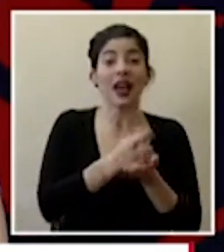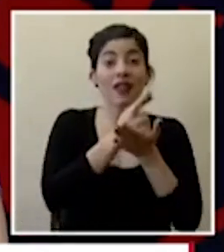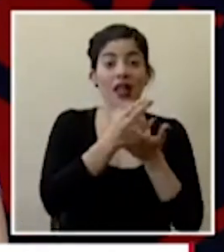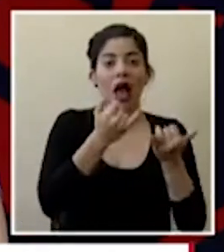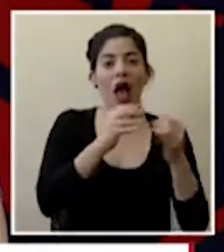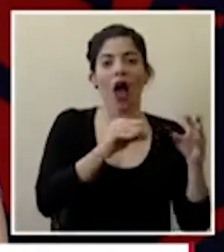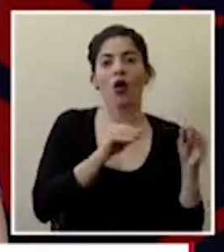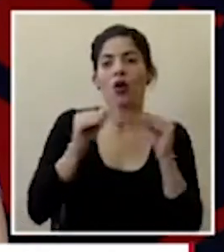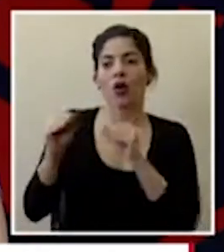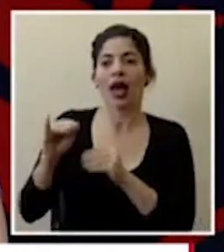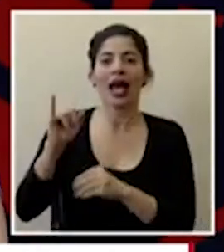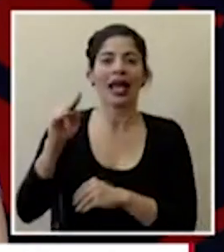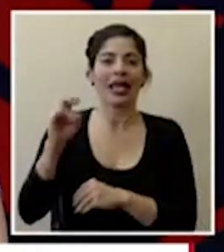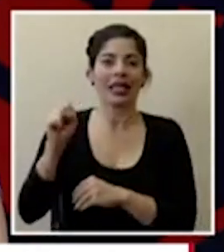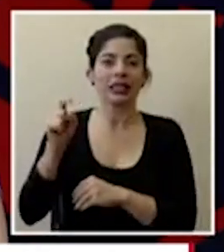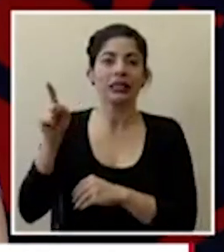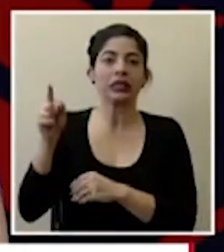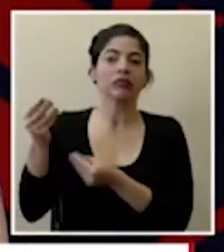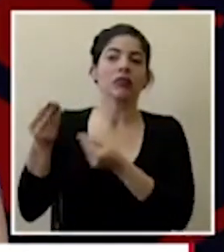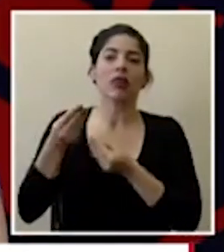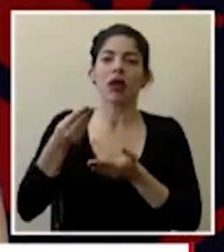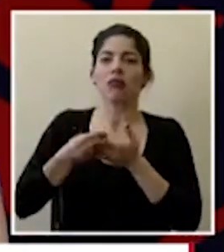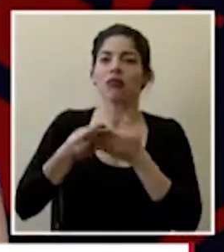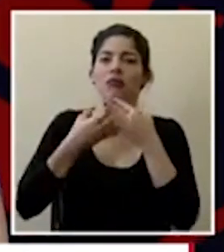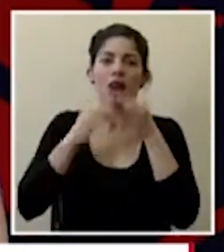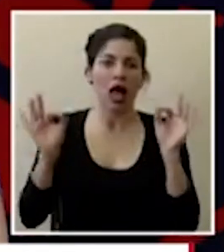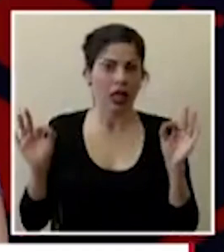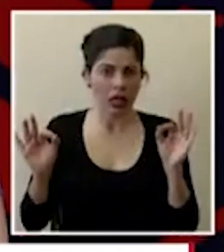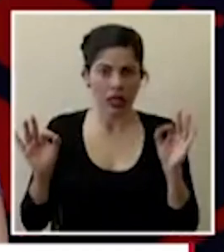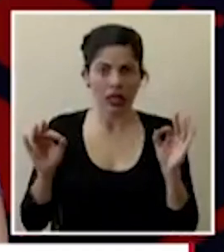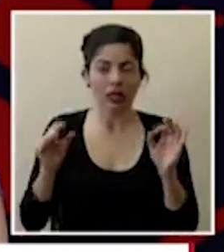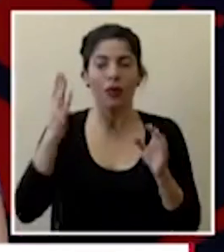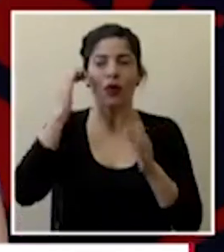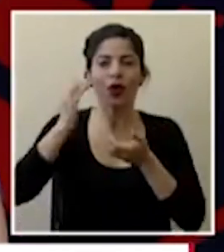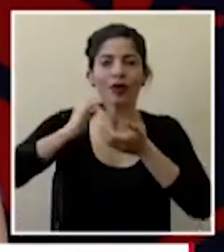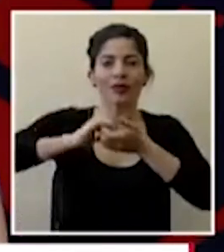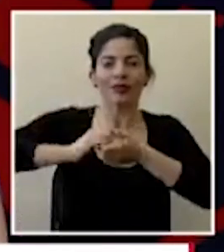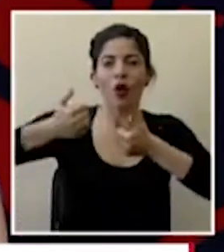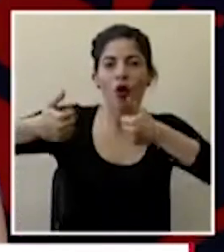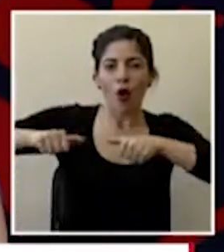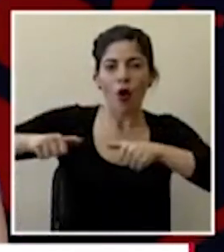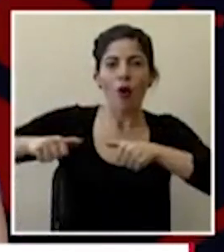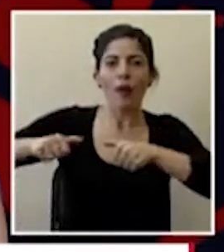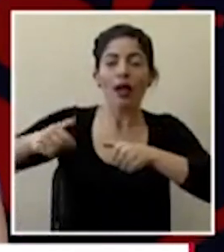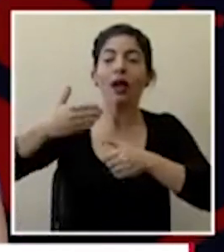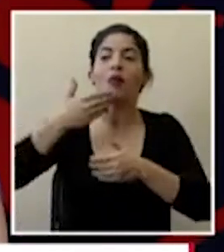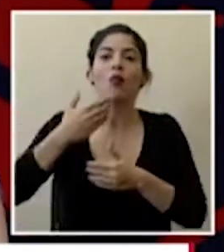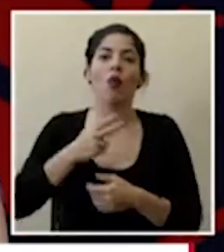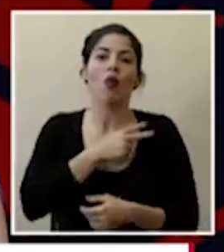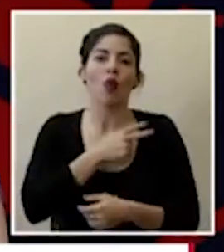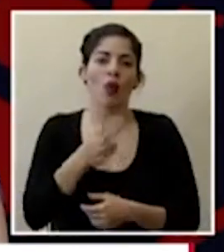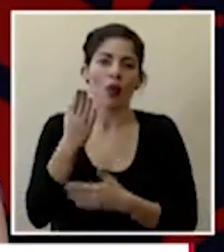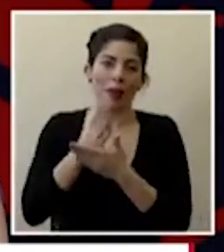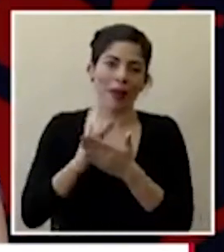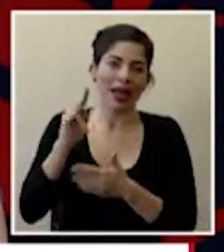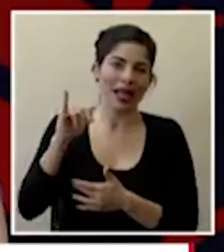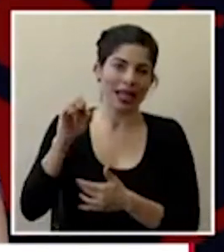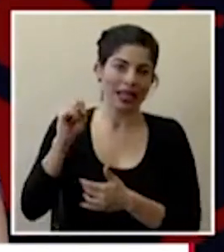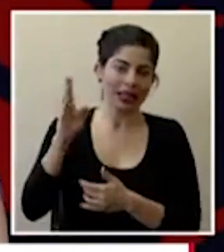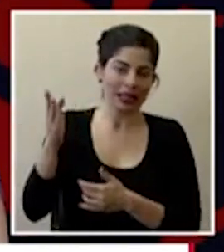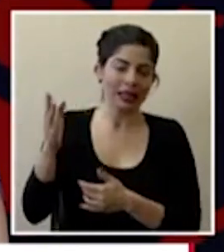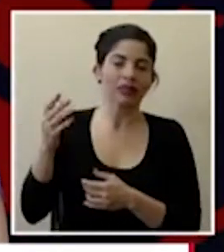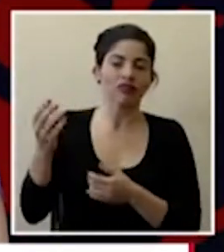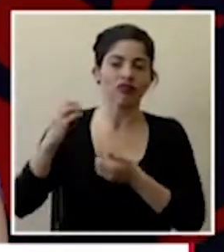del instituto nacional de seguros que nos los está dando sin costo en una alianza y un convenio que hicimos gracias a la buena voluntad del instituto nacional de seguros